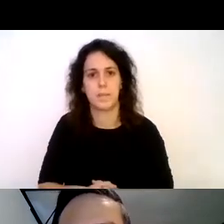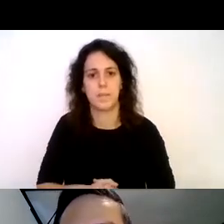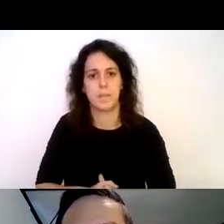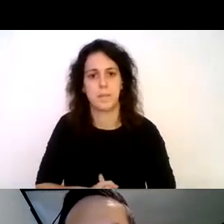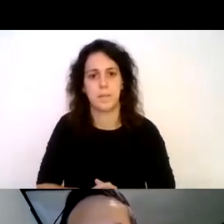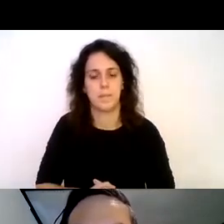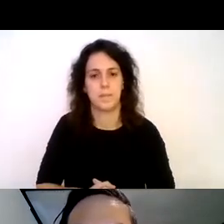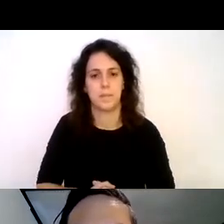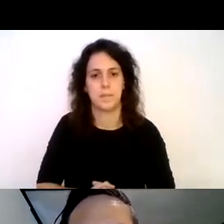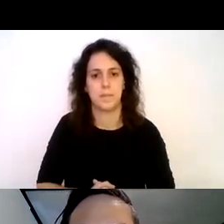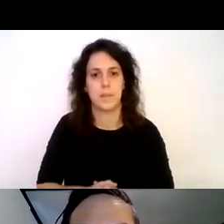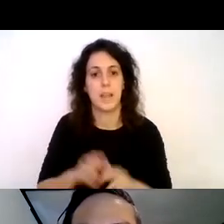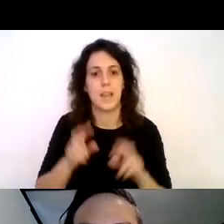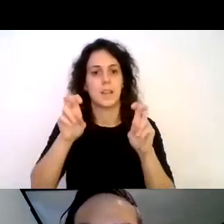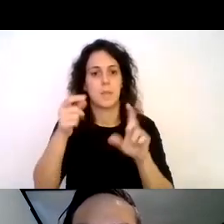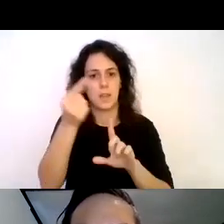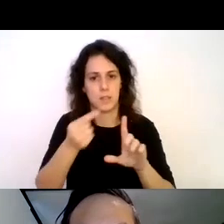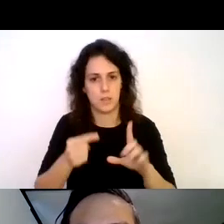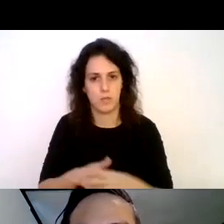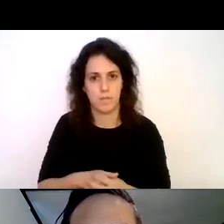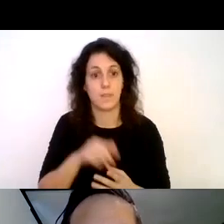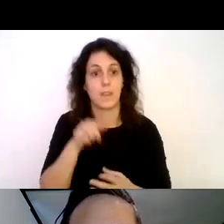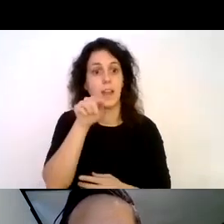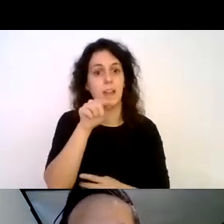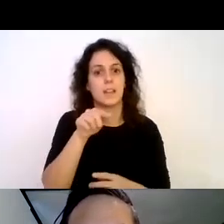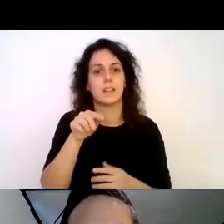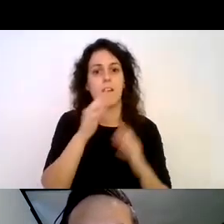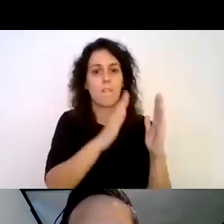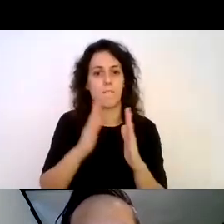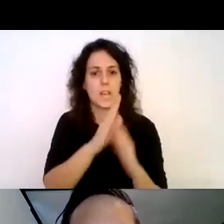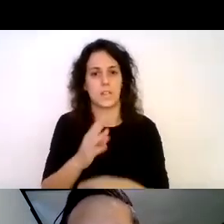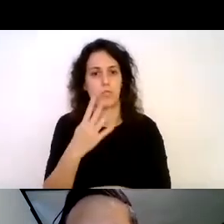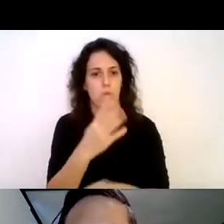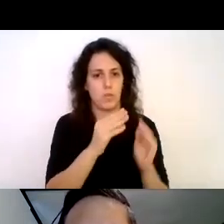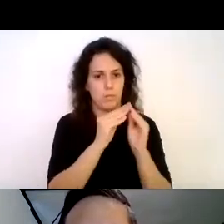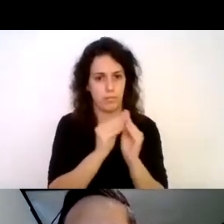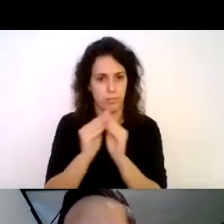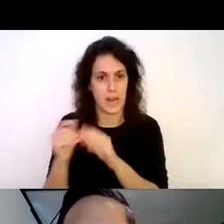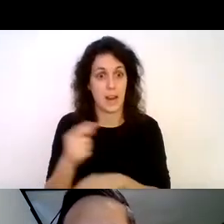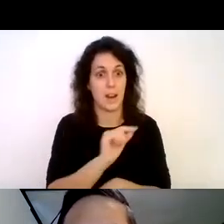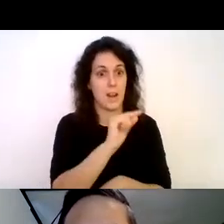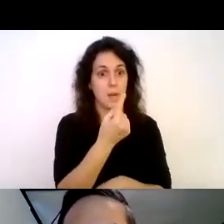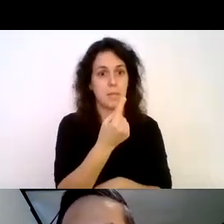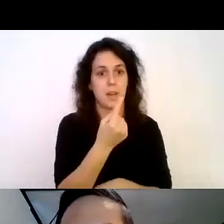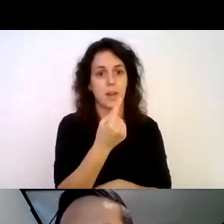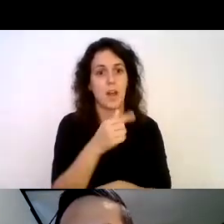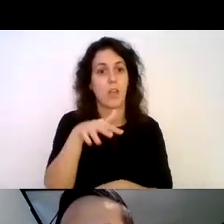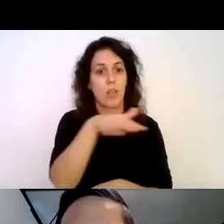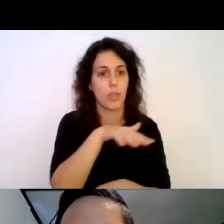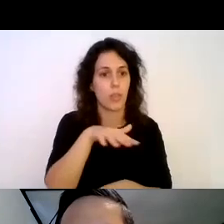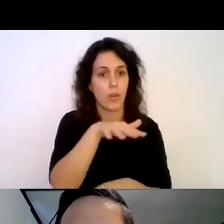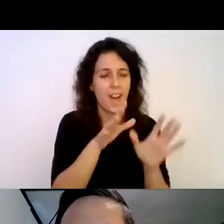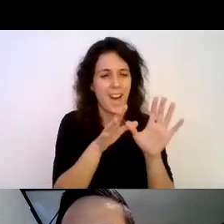En cuanto al diseño, este se realizó en cuatro fases. La primera fue la identificación de zonas con